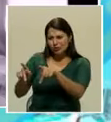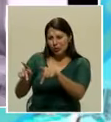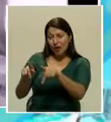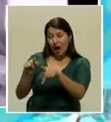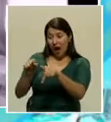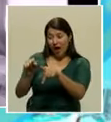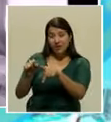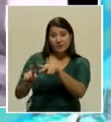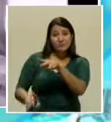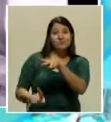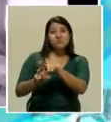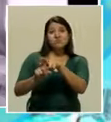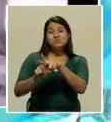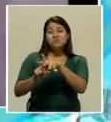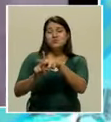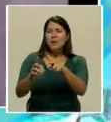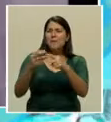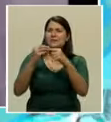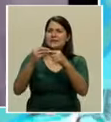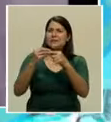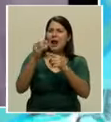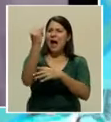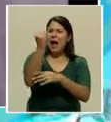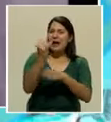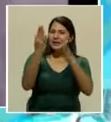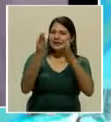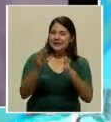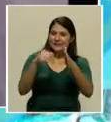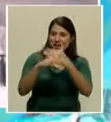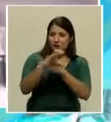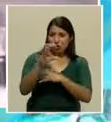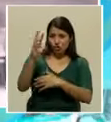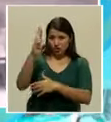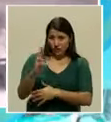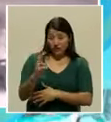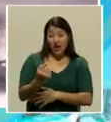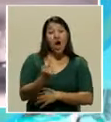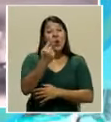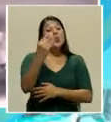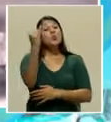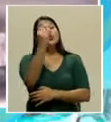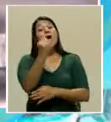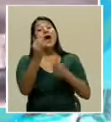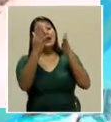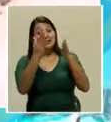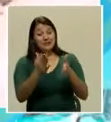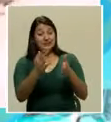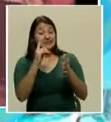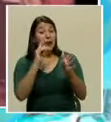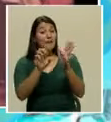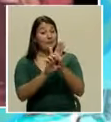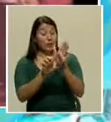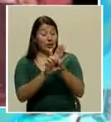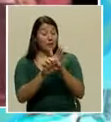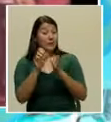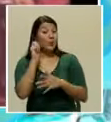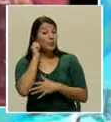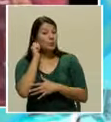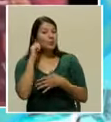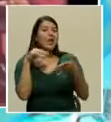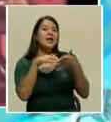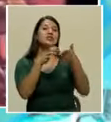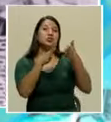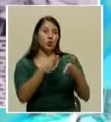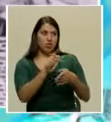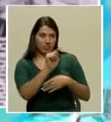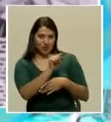Costa Rica es notoria. Una de esas artistas, Osvaldo, fue estudiante